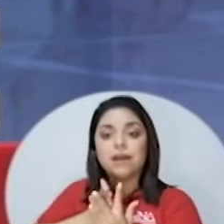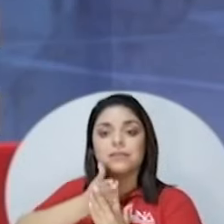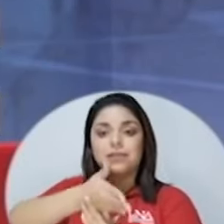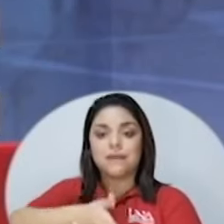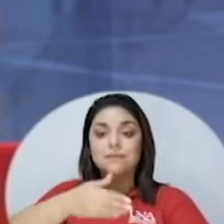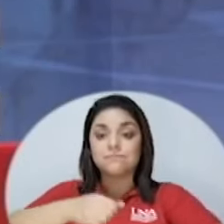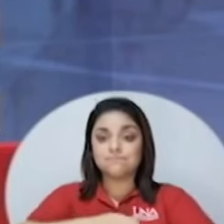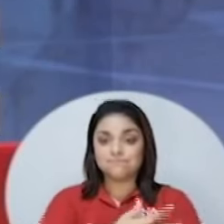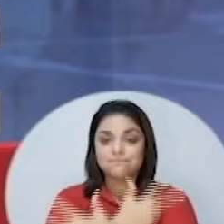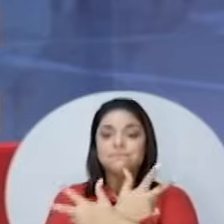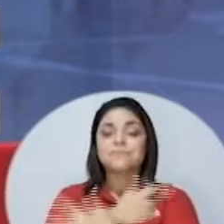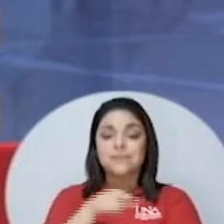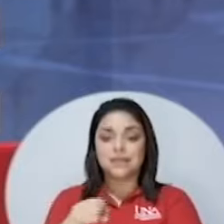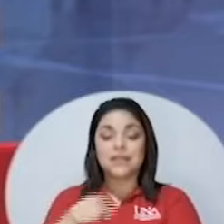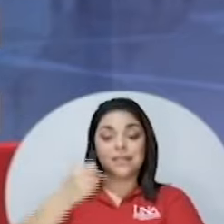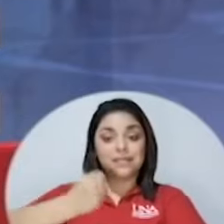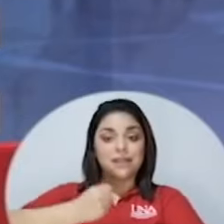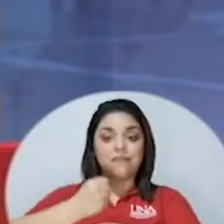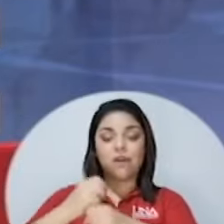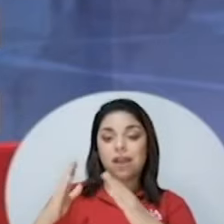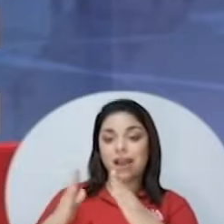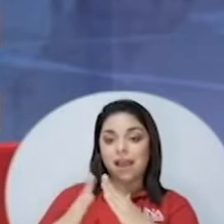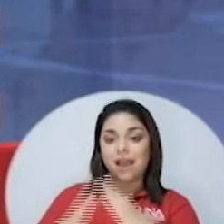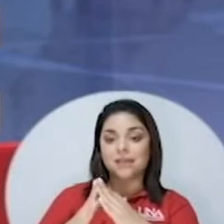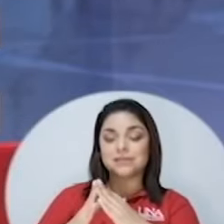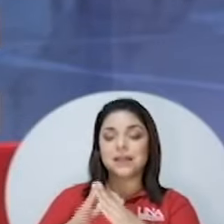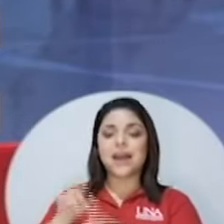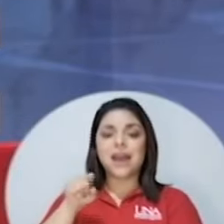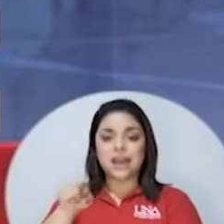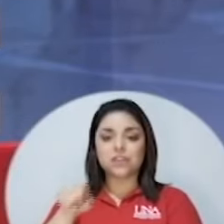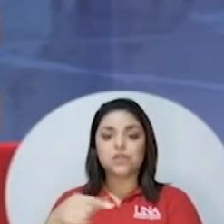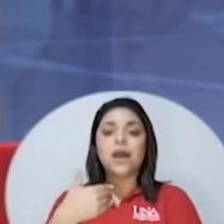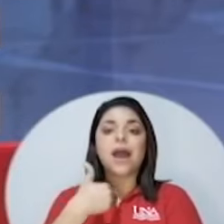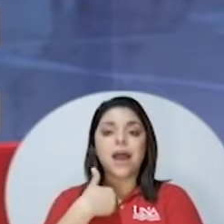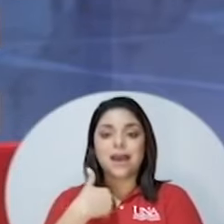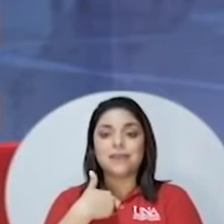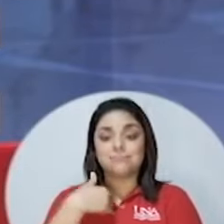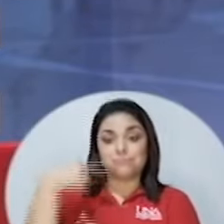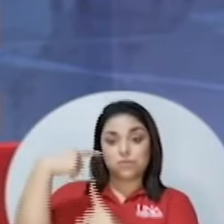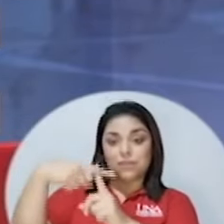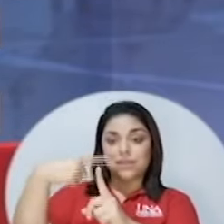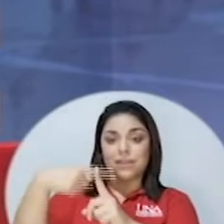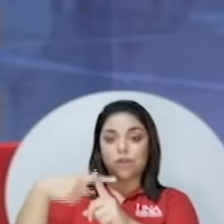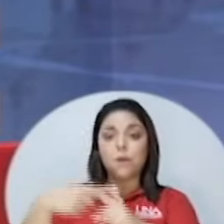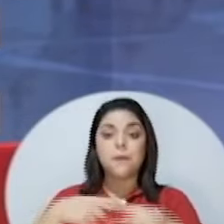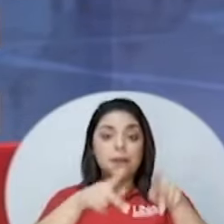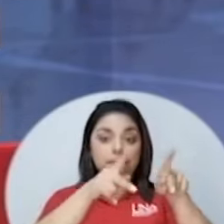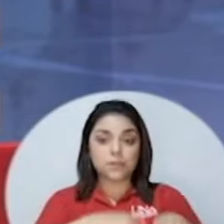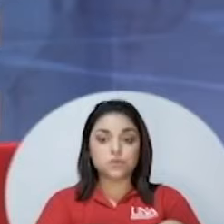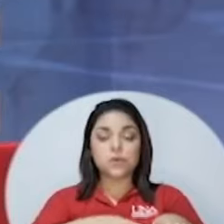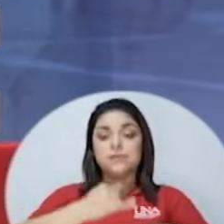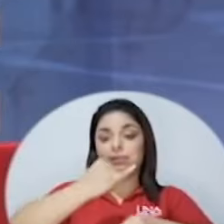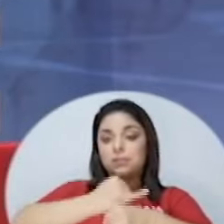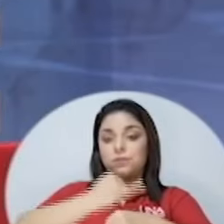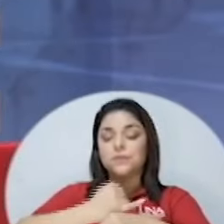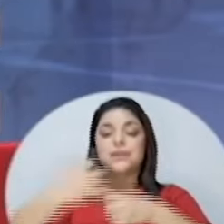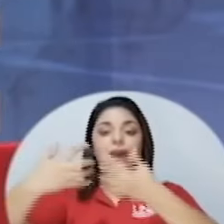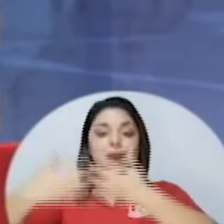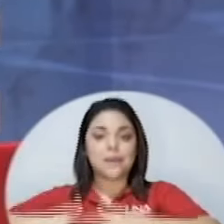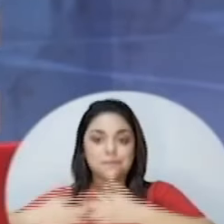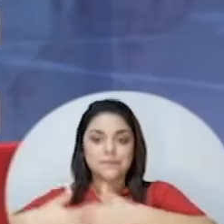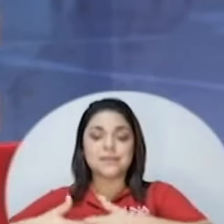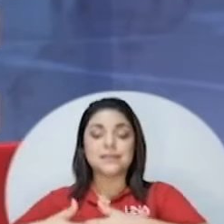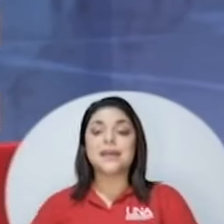virtuales y el teletrabajo y todo esto pues tenga un efecto positivo para tanto para las empresas las instituciones las personas